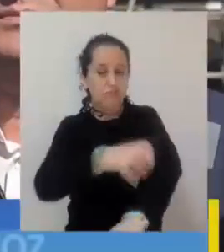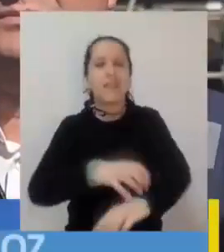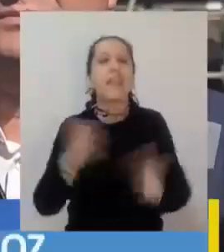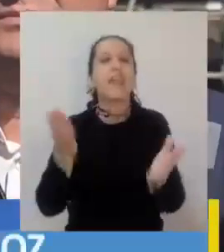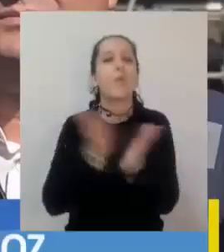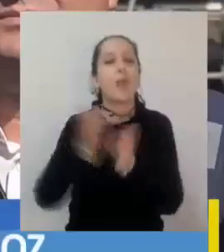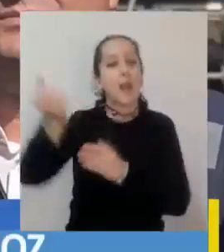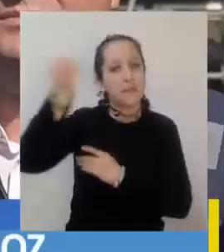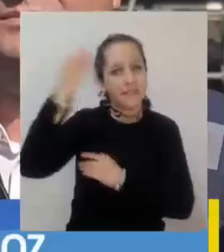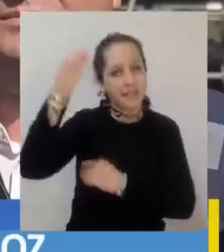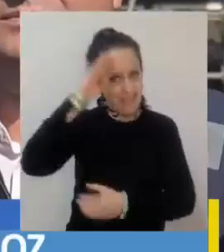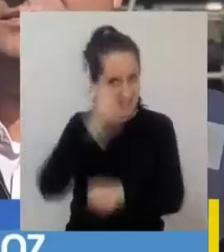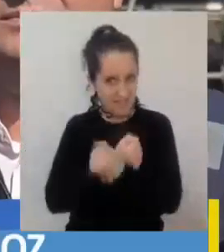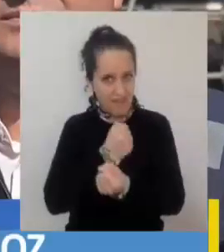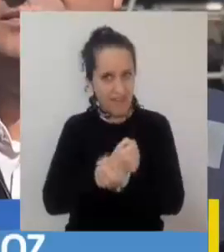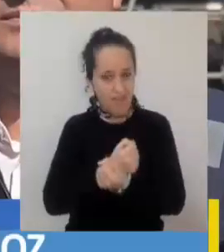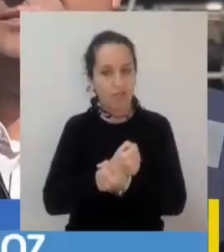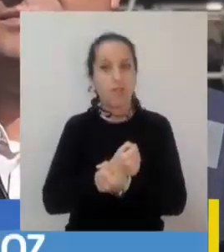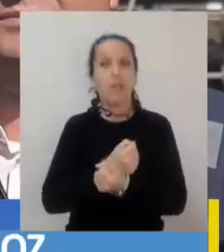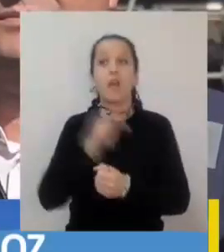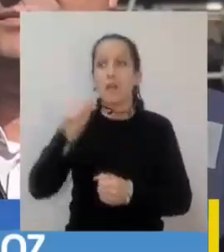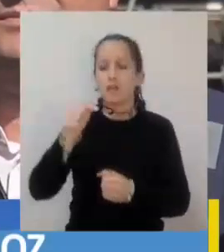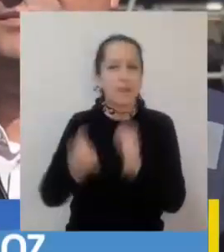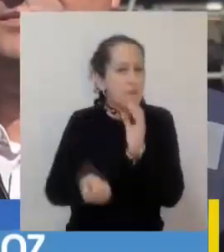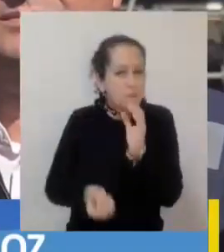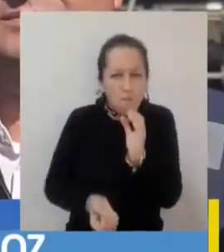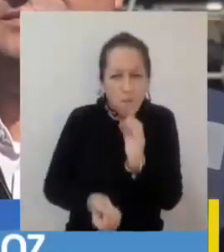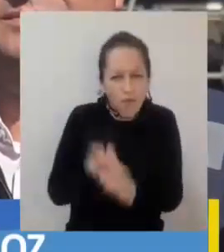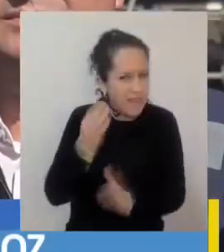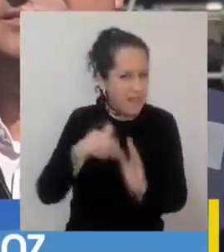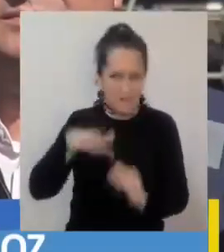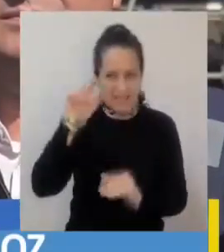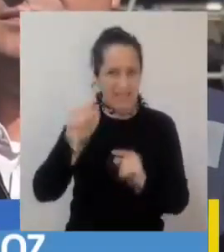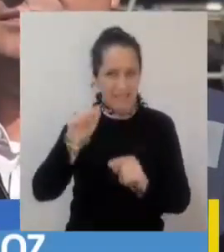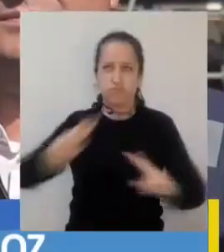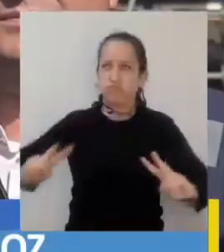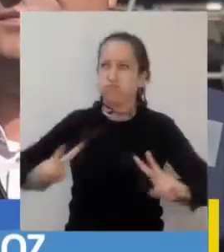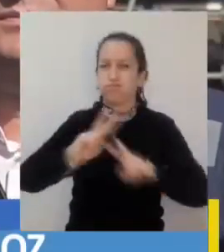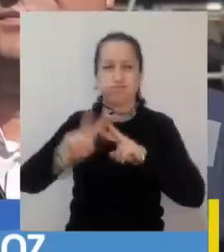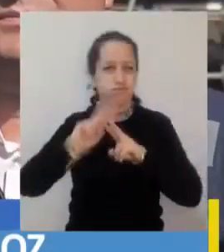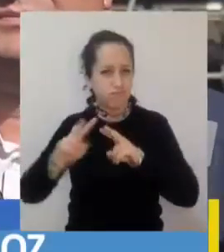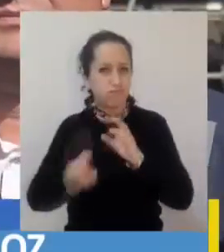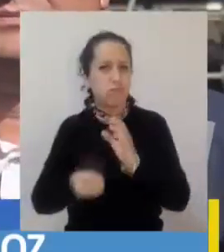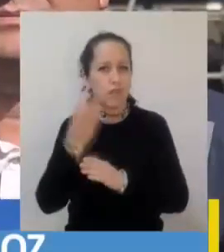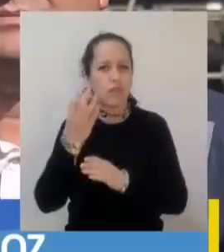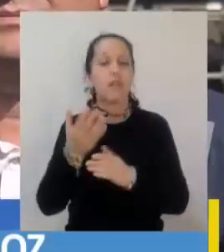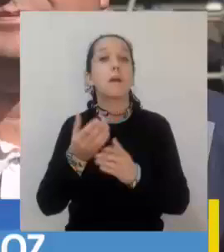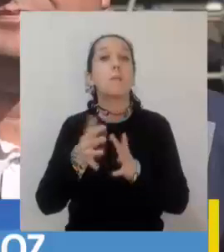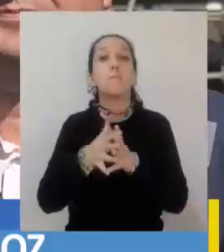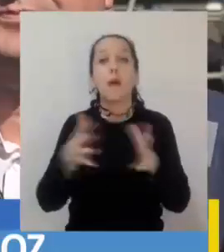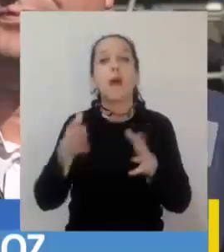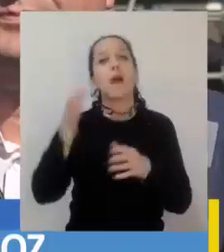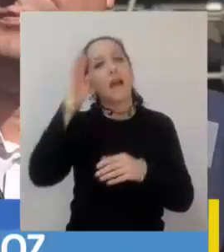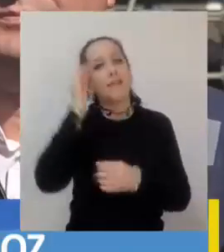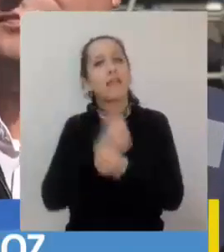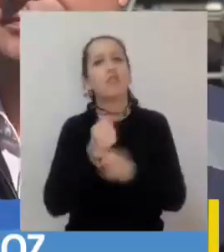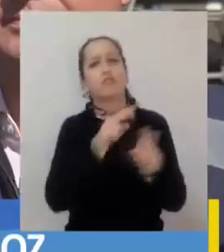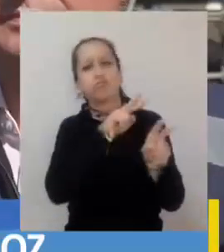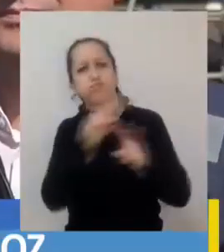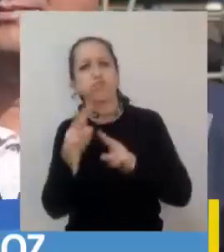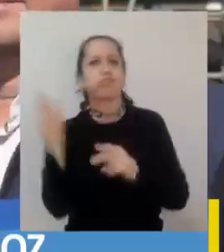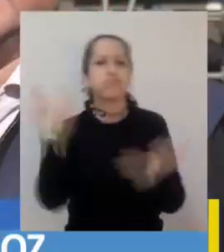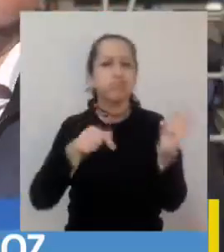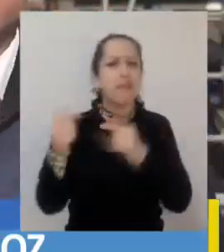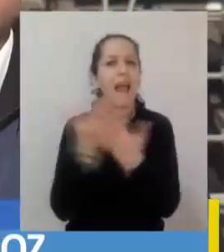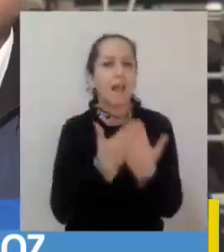formación, y esta va a ser la escuela más moderna. También nos va a permitir una mayor capacidad de carabineros alumnos,